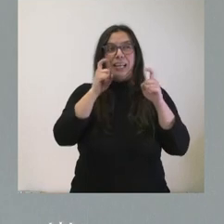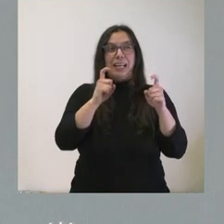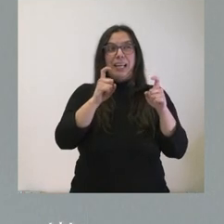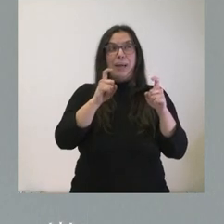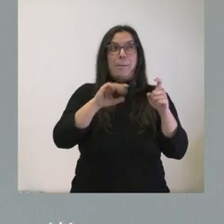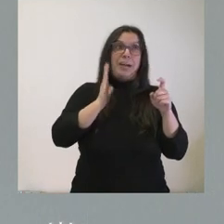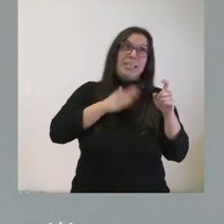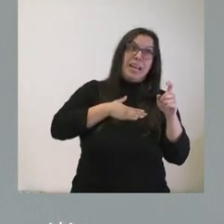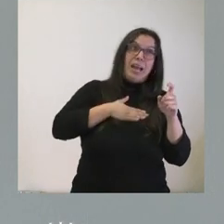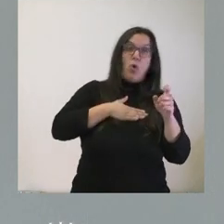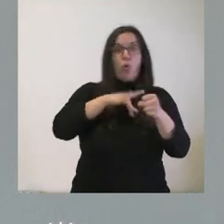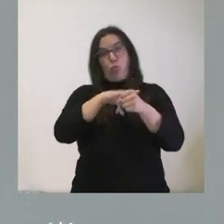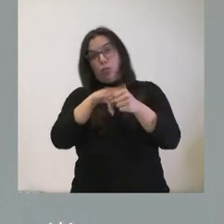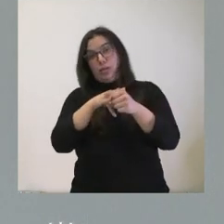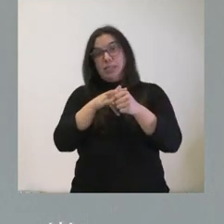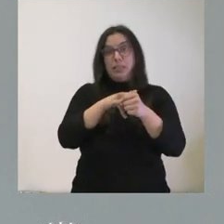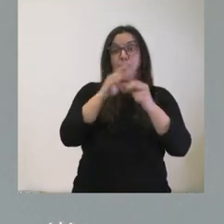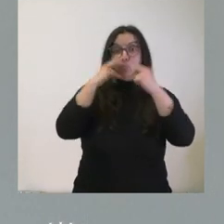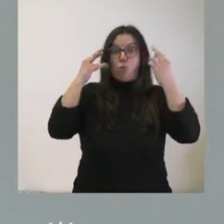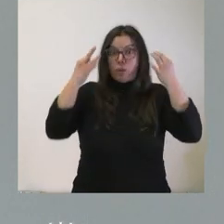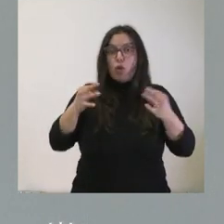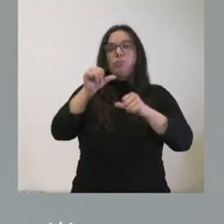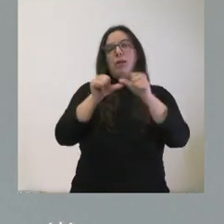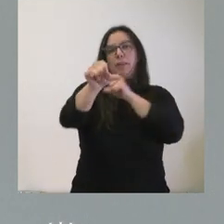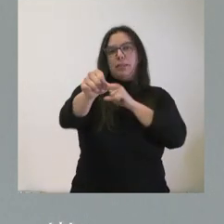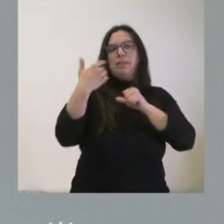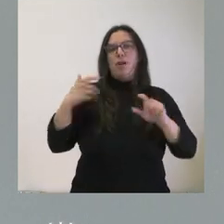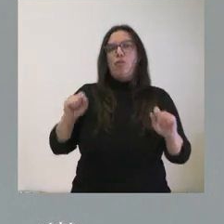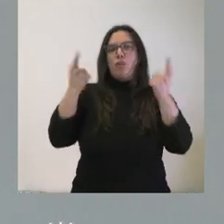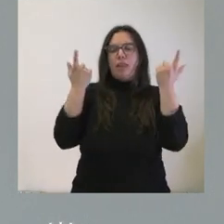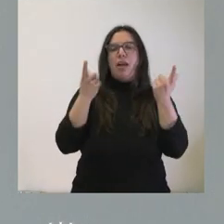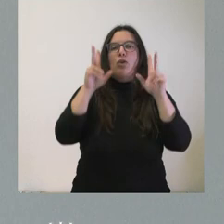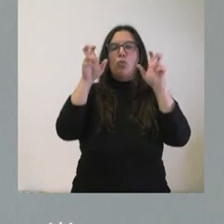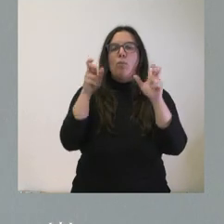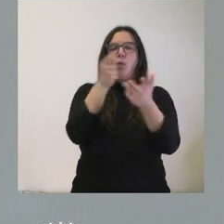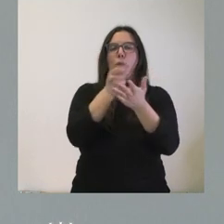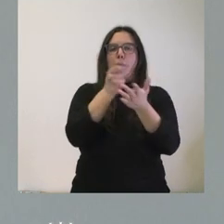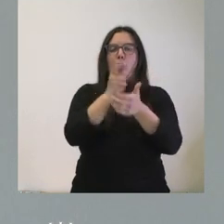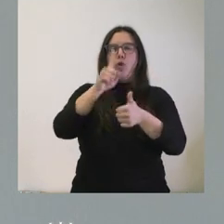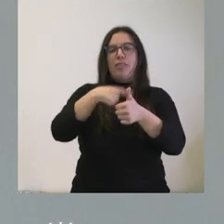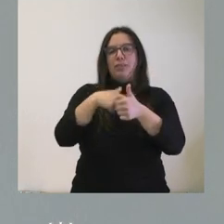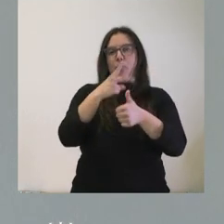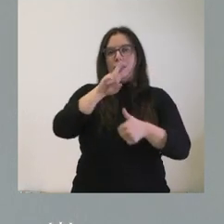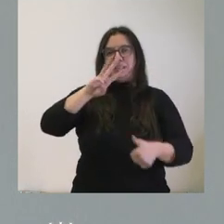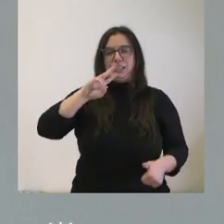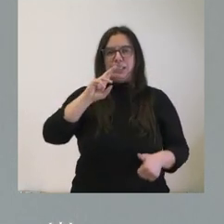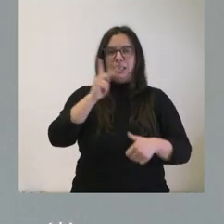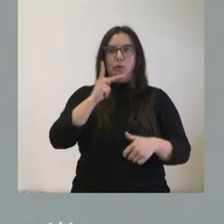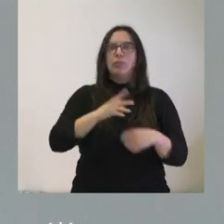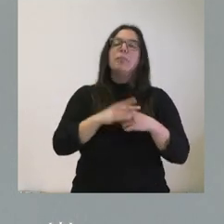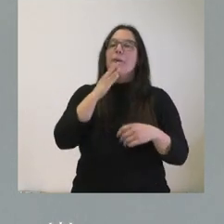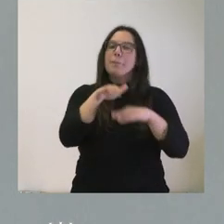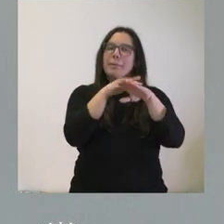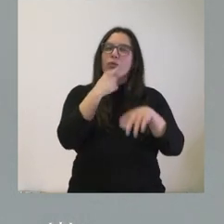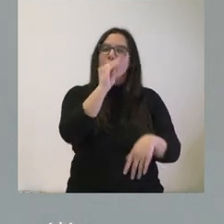si no es mañana, será lunes, y a partir de ese día entrará en vigor el nuevo dato de kilometraje. Perdón por insistir,